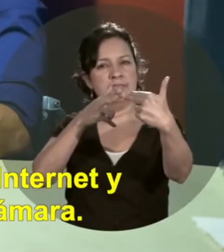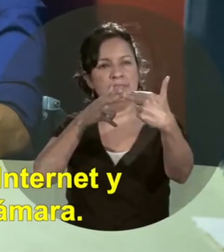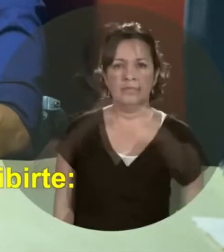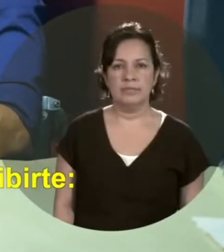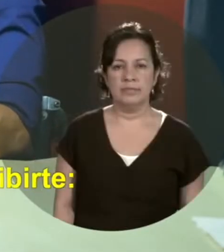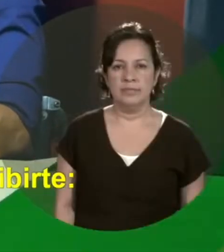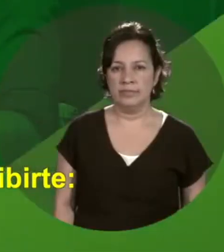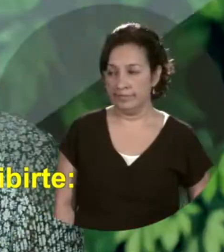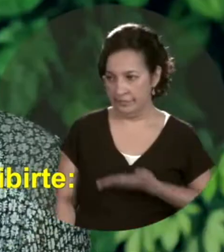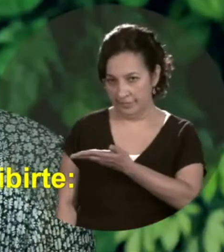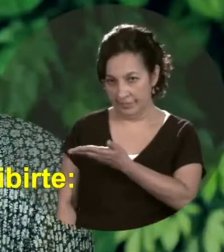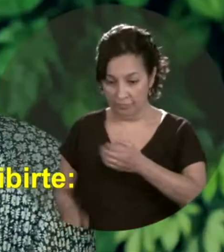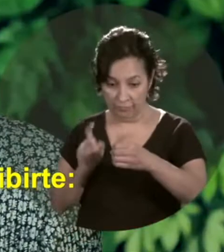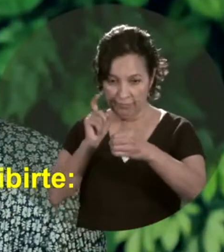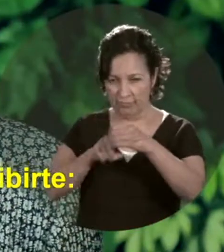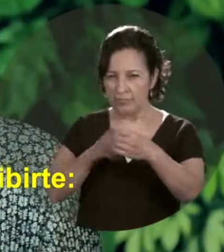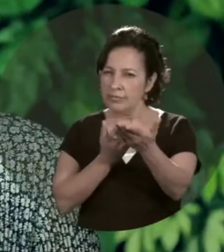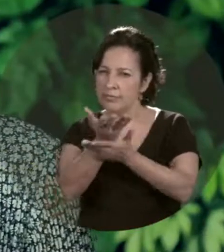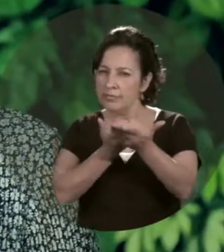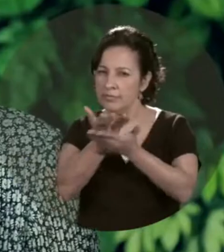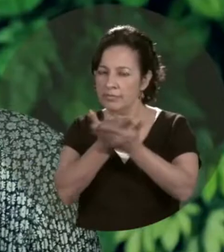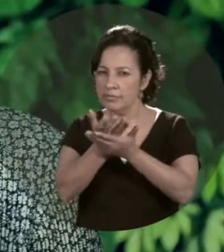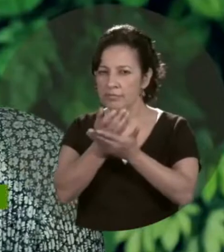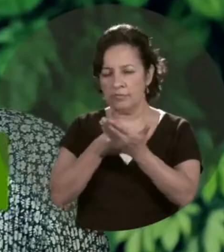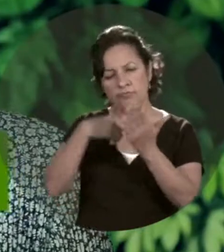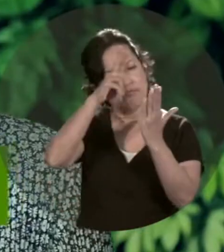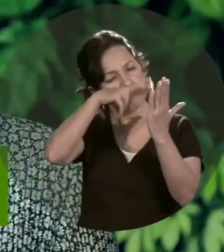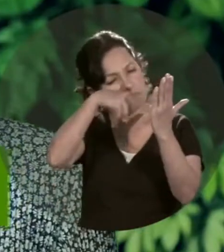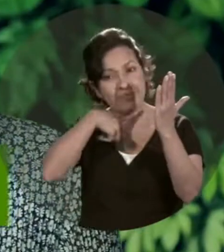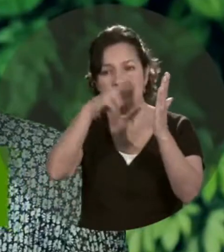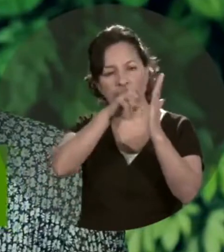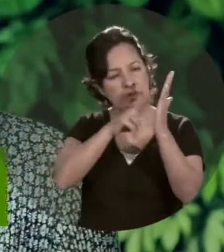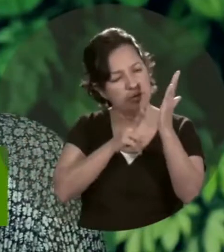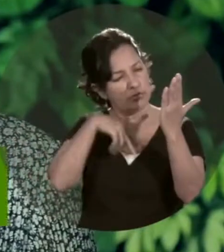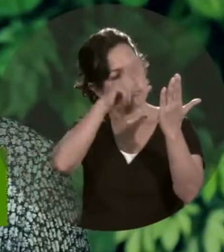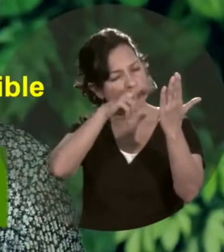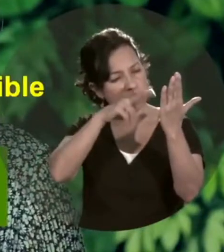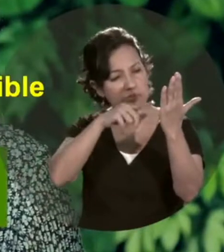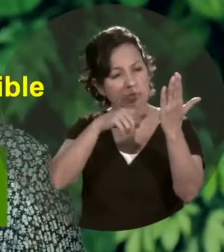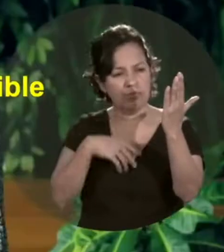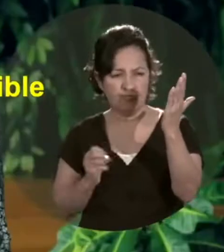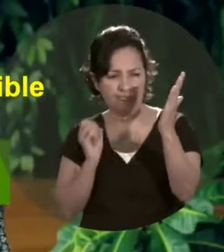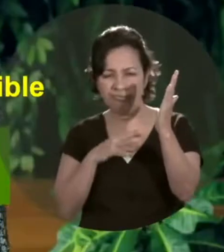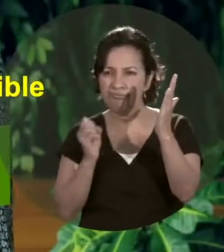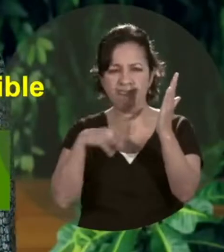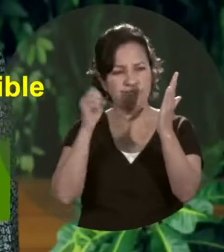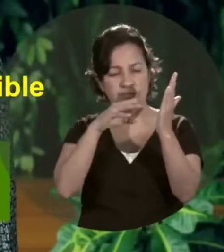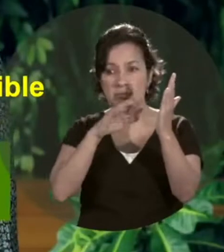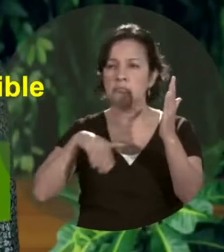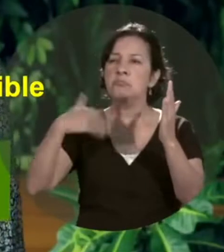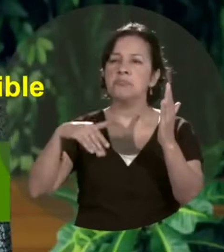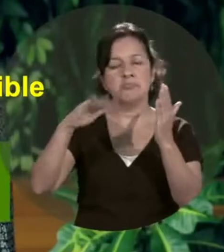micrófono y cámara algunos tips al momento de inscribirte consulta los términos y condiciones del proceso ingresa la